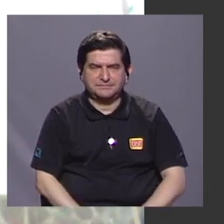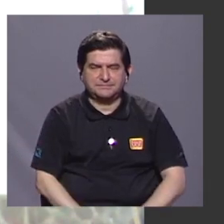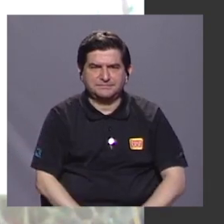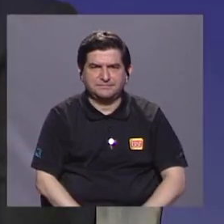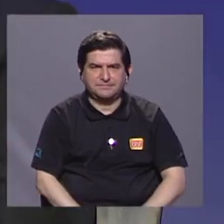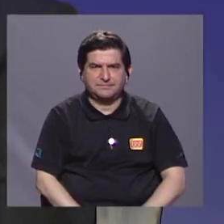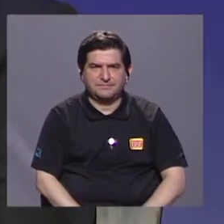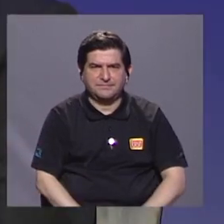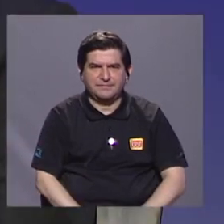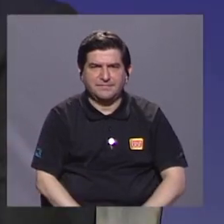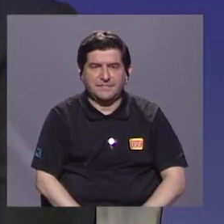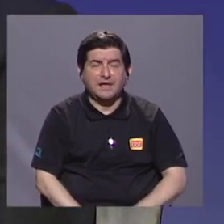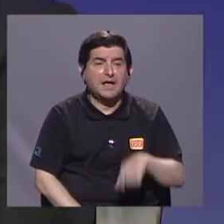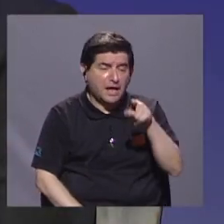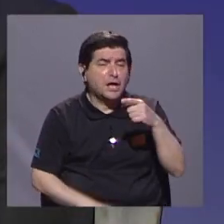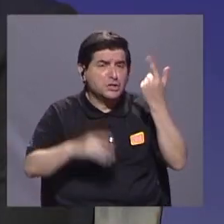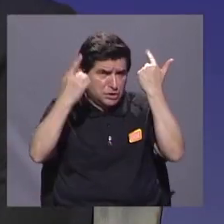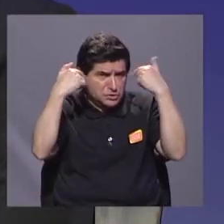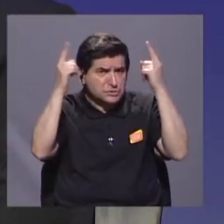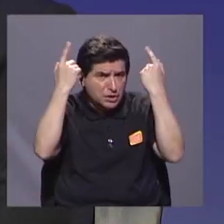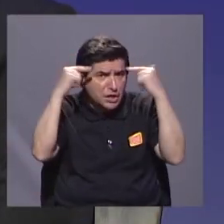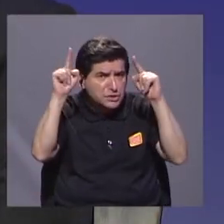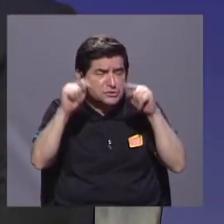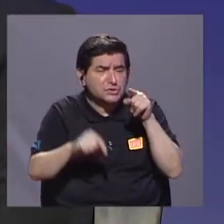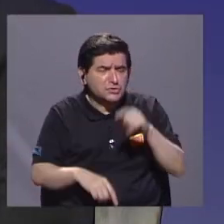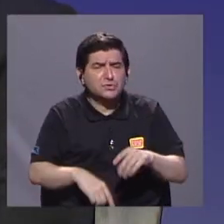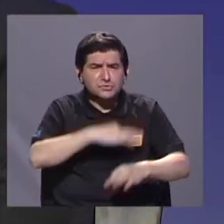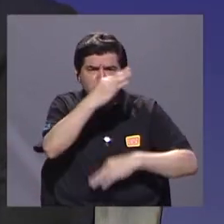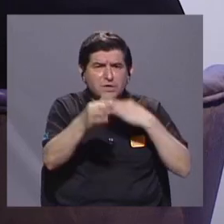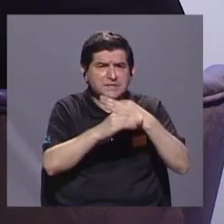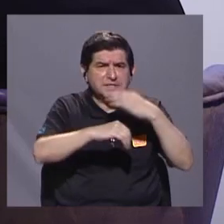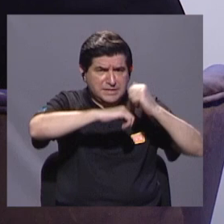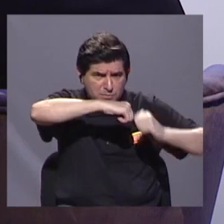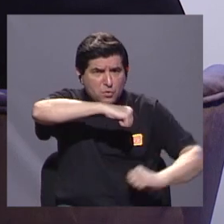¿Son así efectivos, Simona? ¿Han sido efectivos esos puentes?